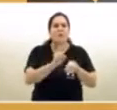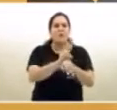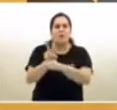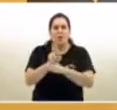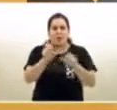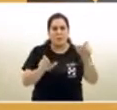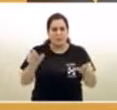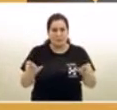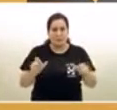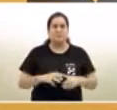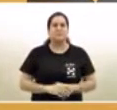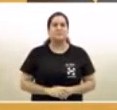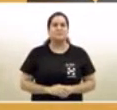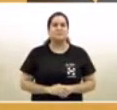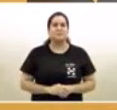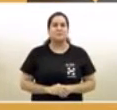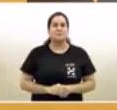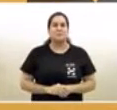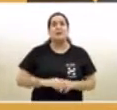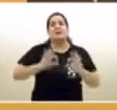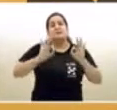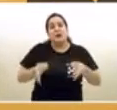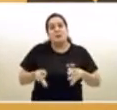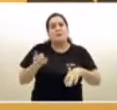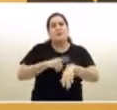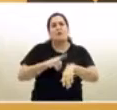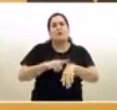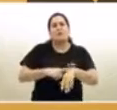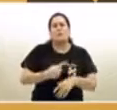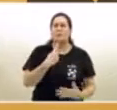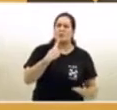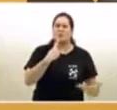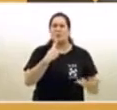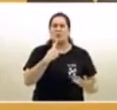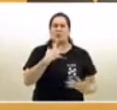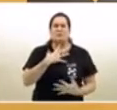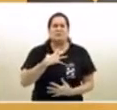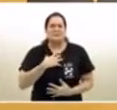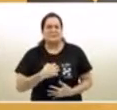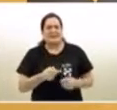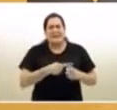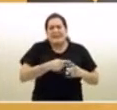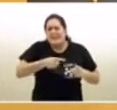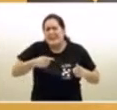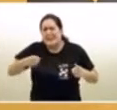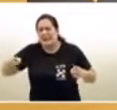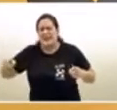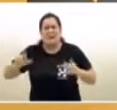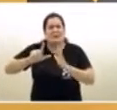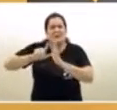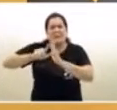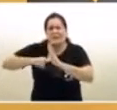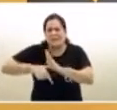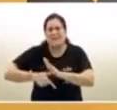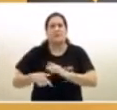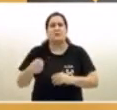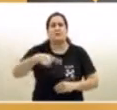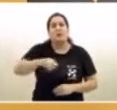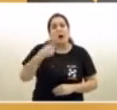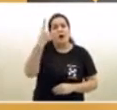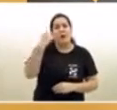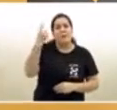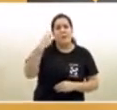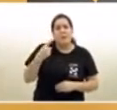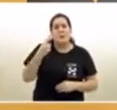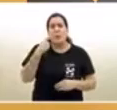Es un tiempo que sabemos de mucha angustia e incertidumbre, que se ha hecho largo, donde estamos aprendiendo a convivir con el